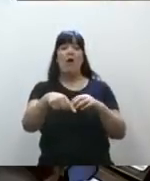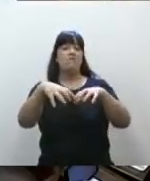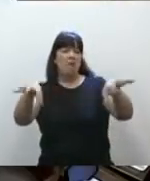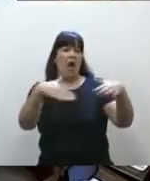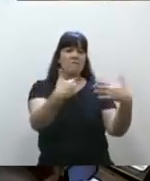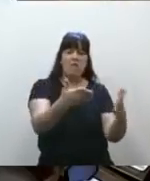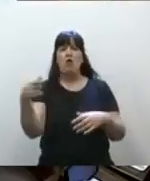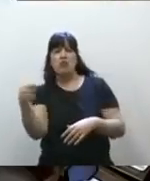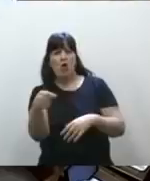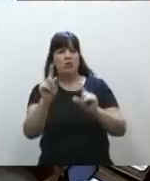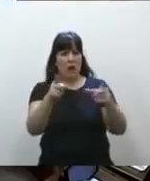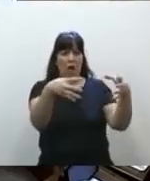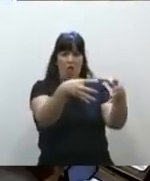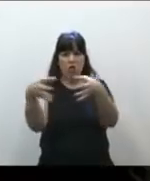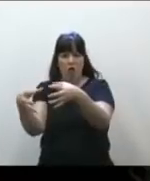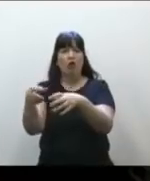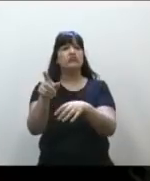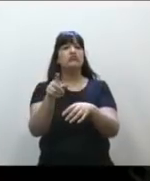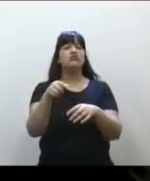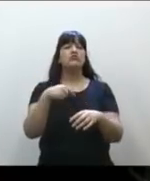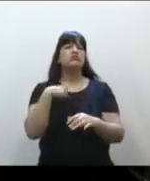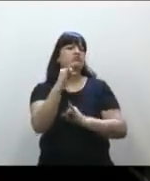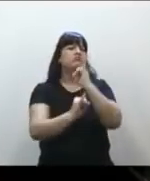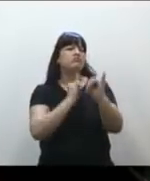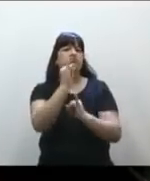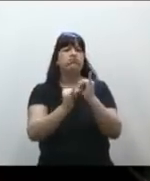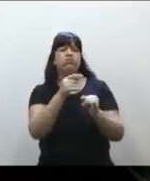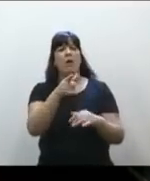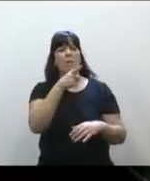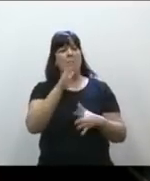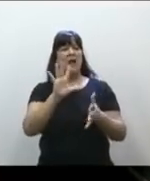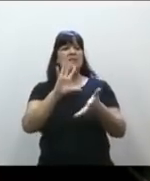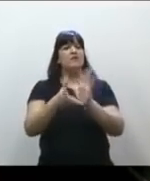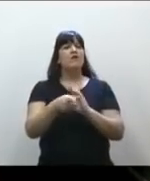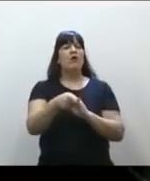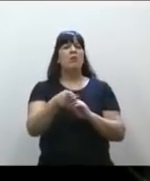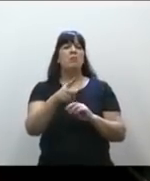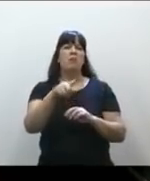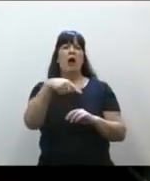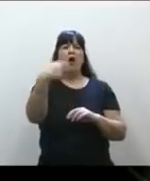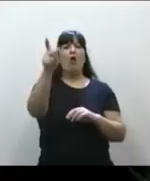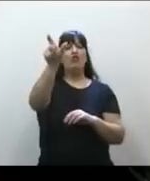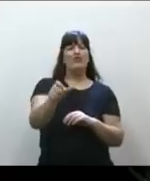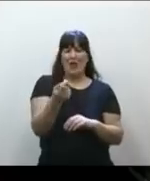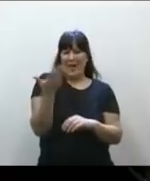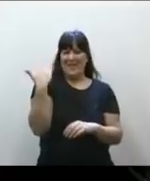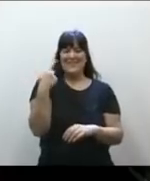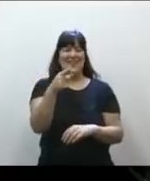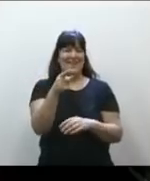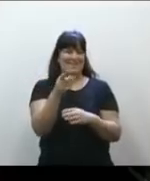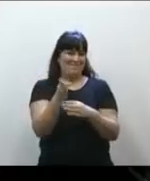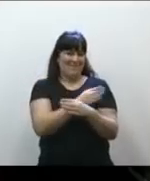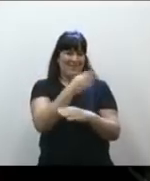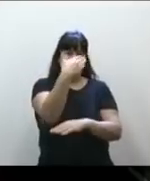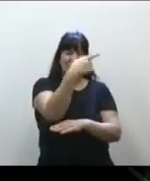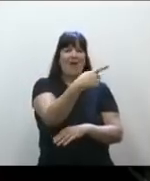otro de las posiciones, se le hizo como quedar al otro, decía recién el senador preopinante,